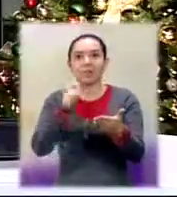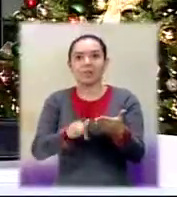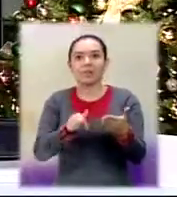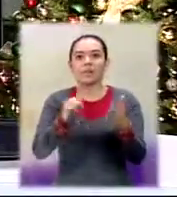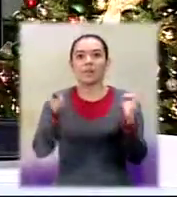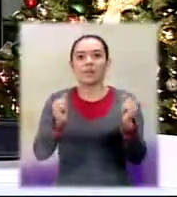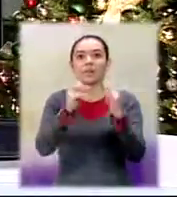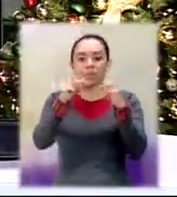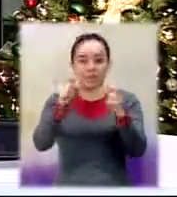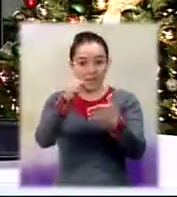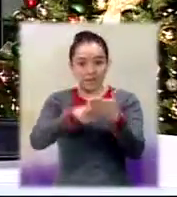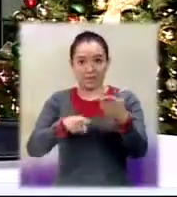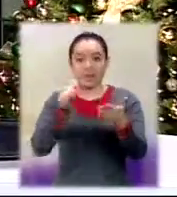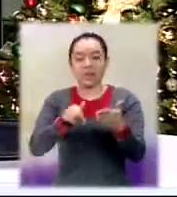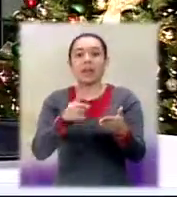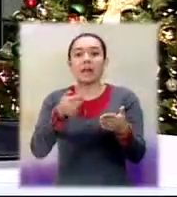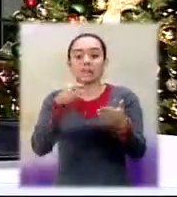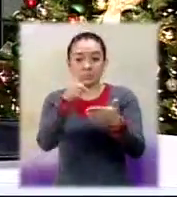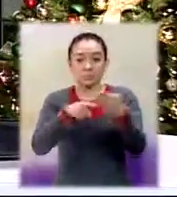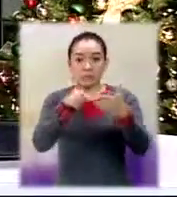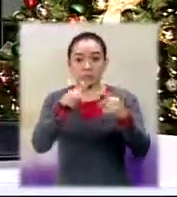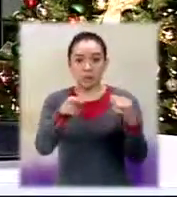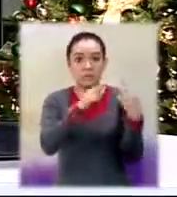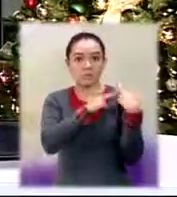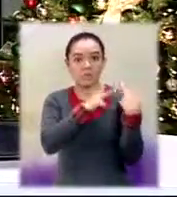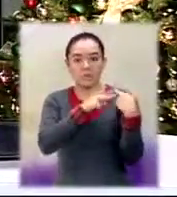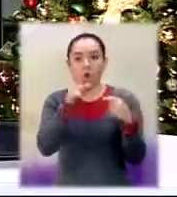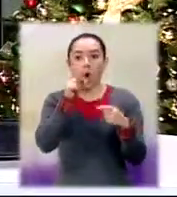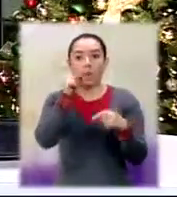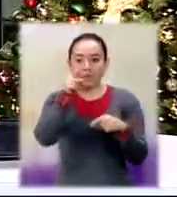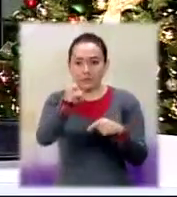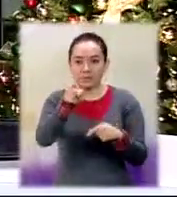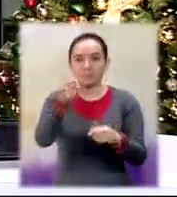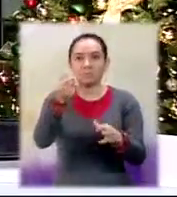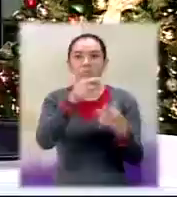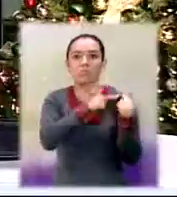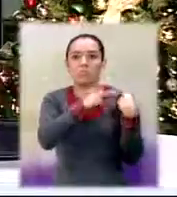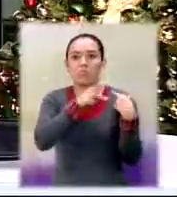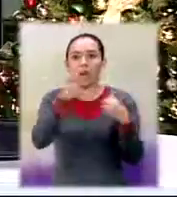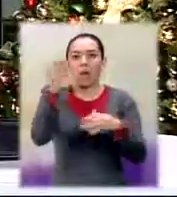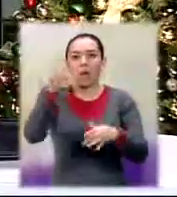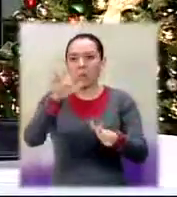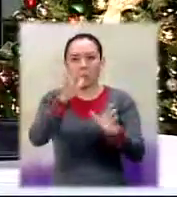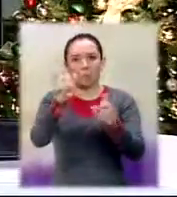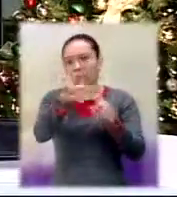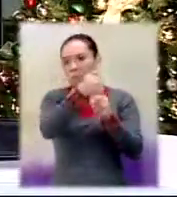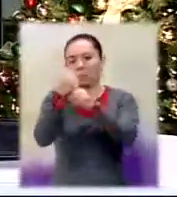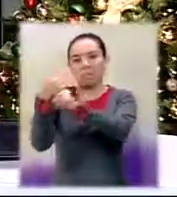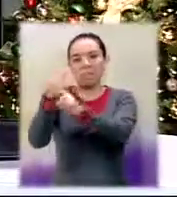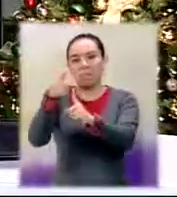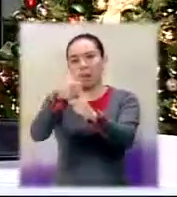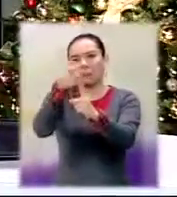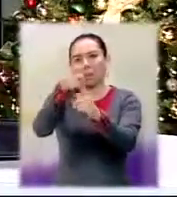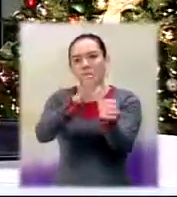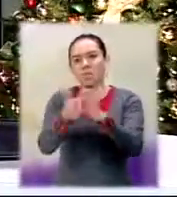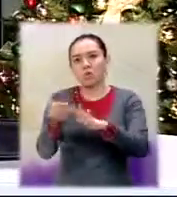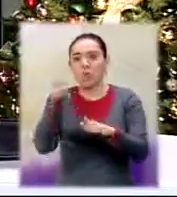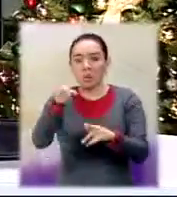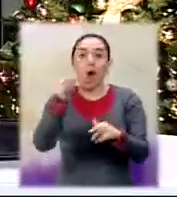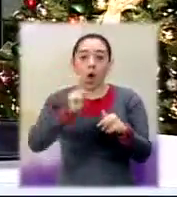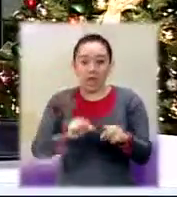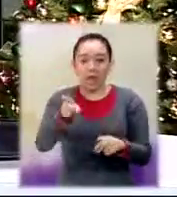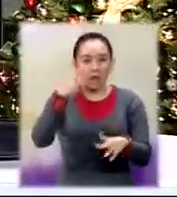Él había desaparecido el veintitrés de noviembre, ya se han hecho presentes algunos familiares a lo que es aquí a la, a la, al inacid,